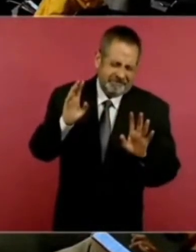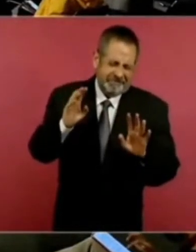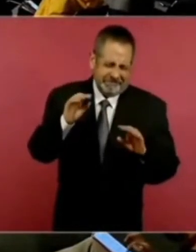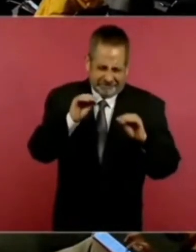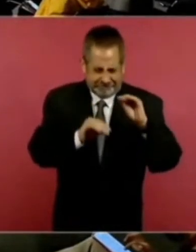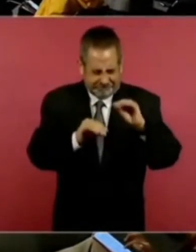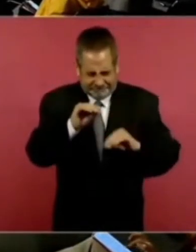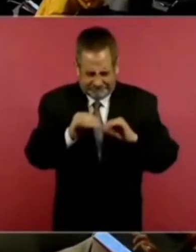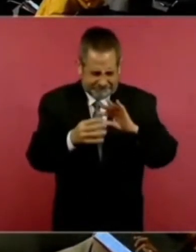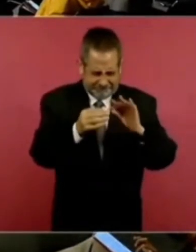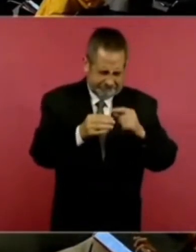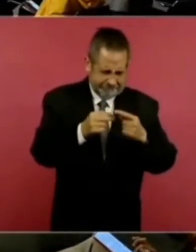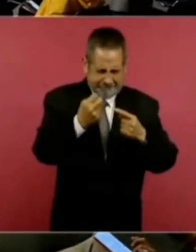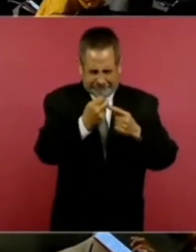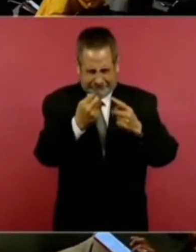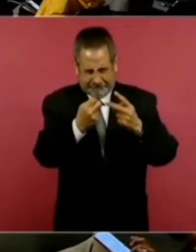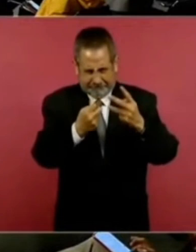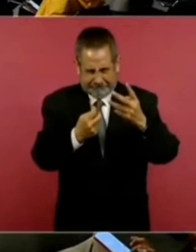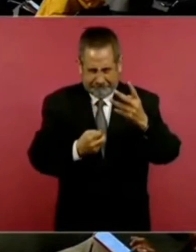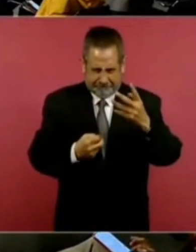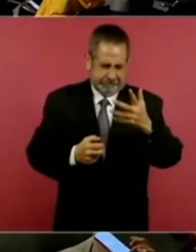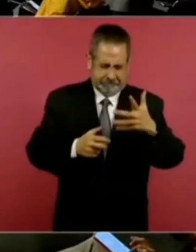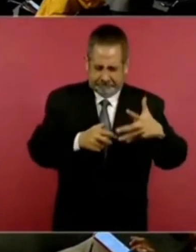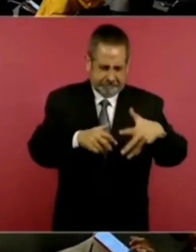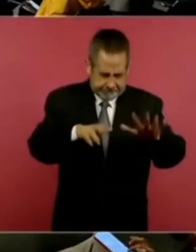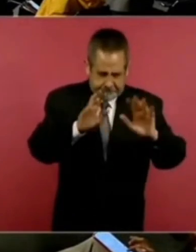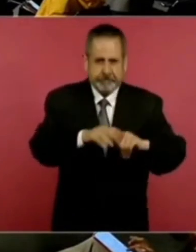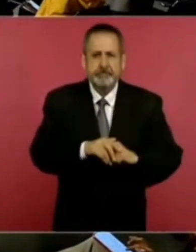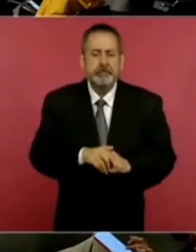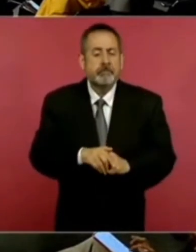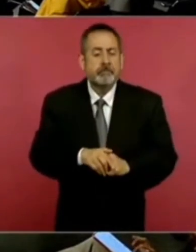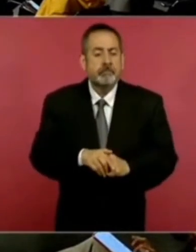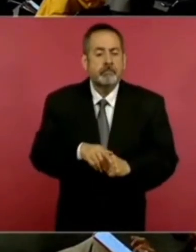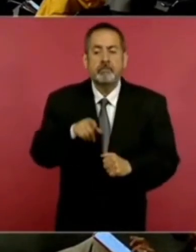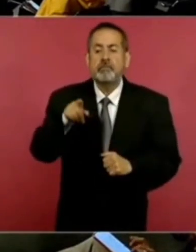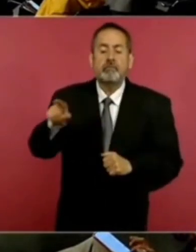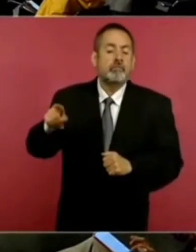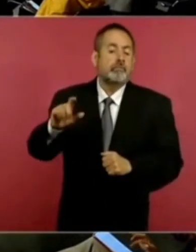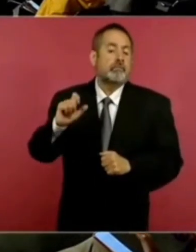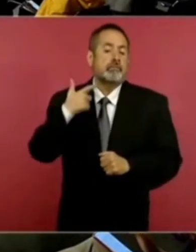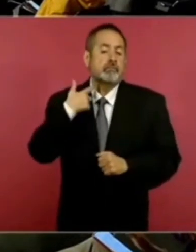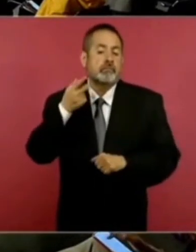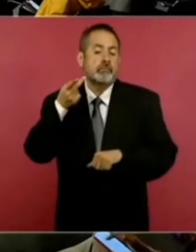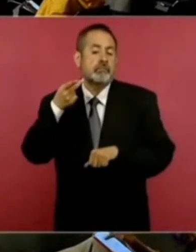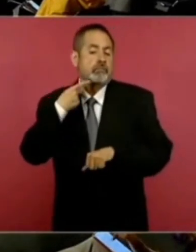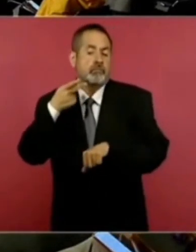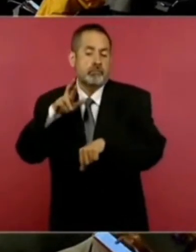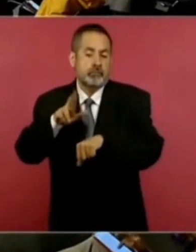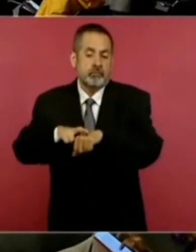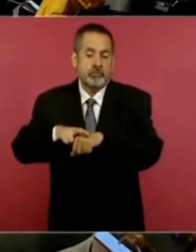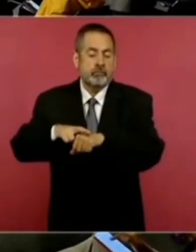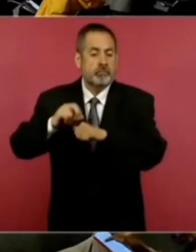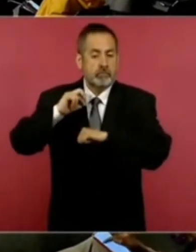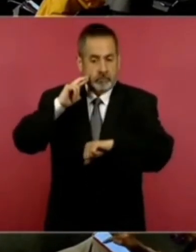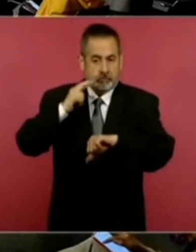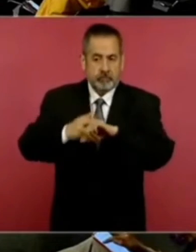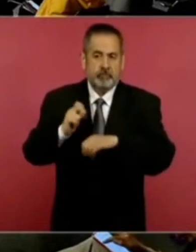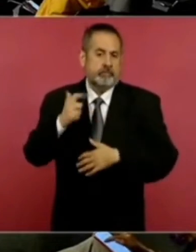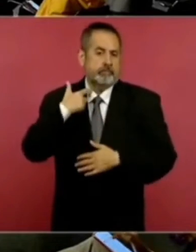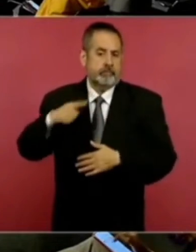se hace responsable el procurador del gobierno anterior